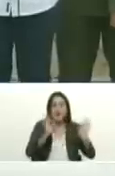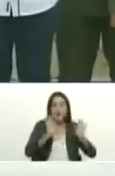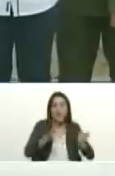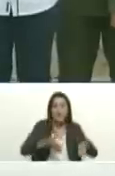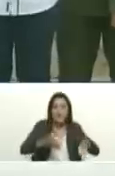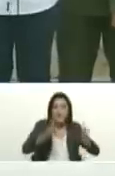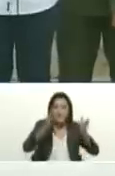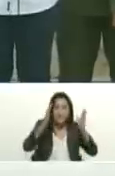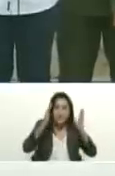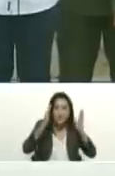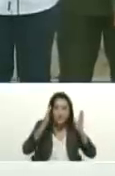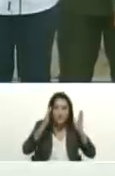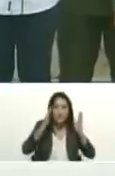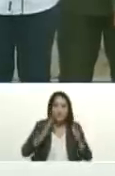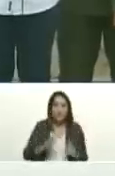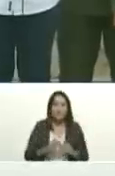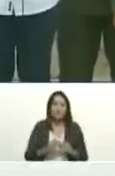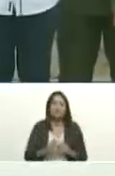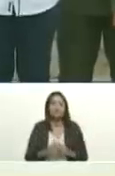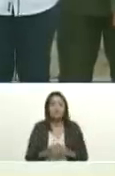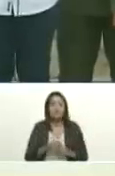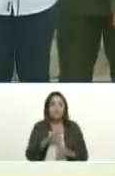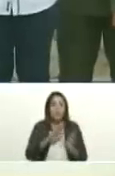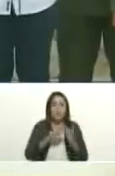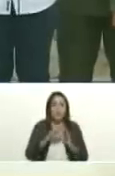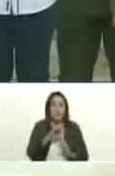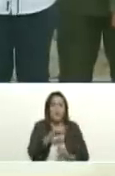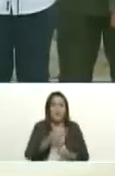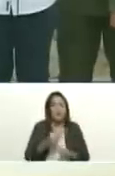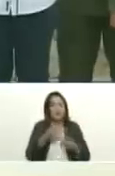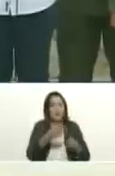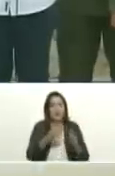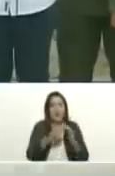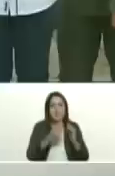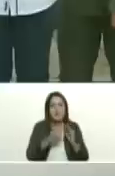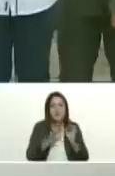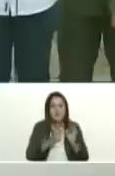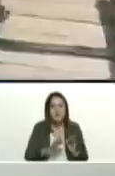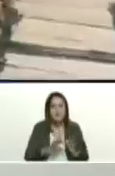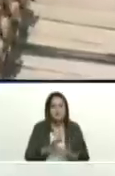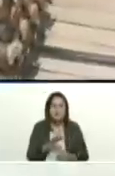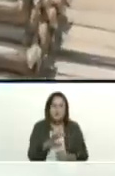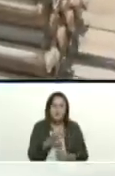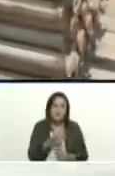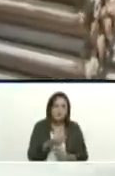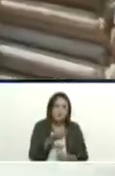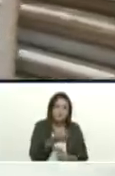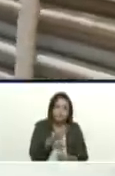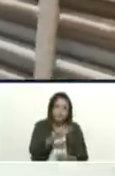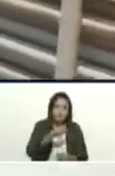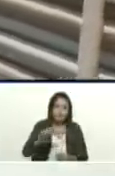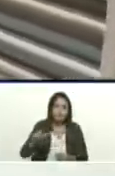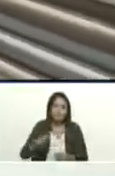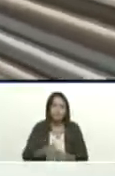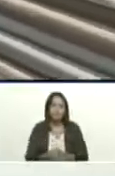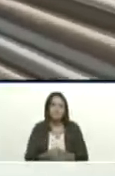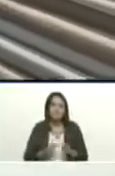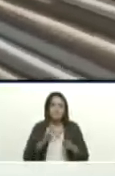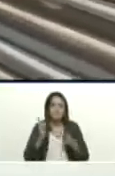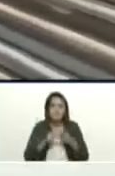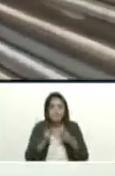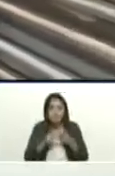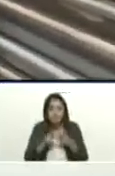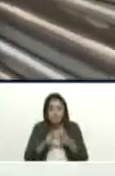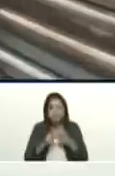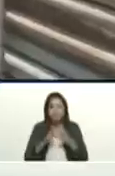construye comunidades entrega vivienda y techo seguro a nuestro pueblo y la gran misión